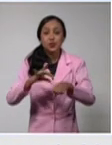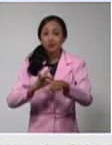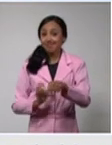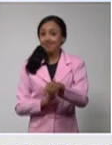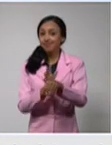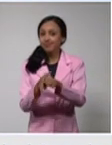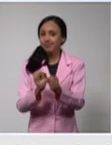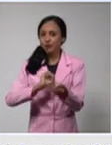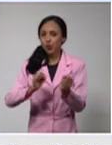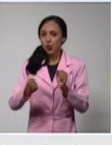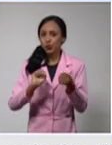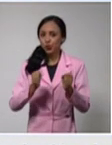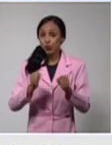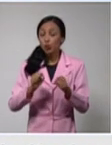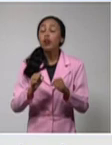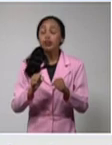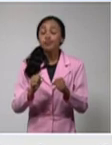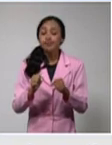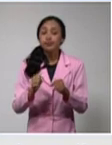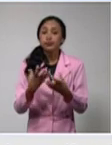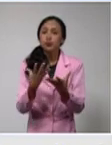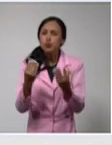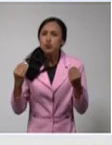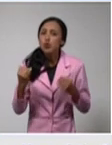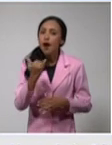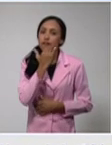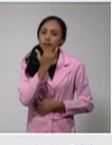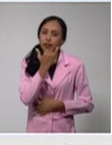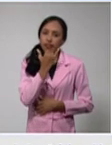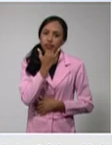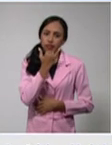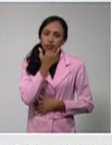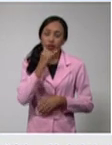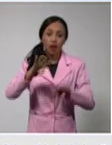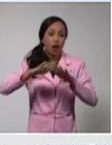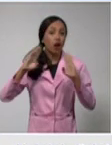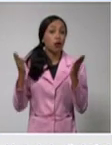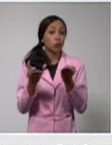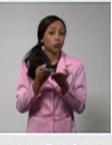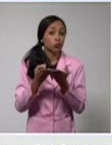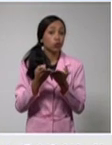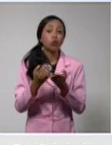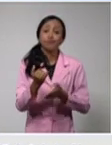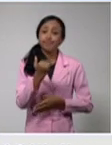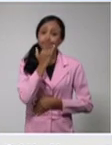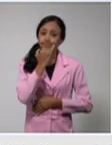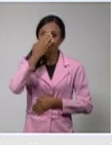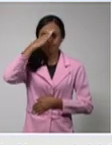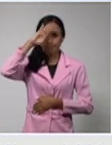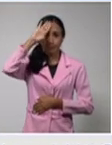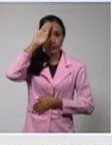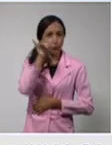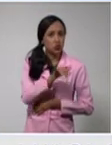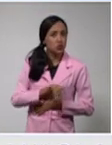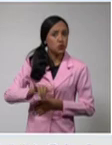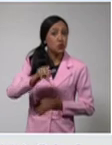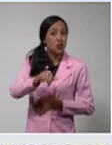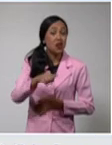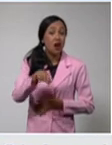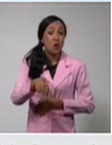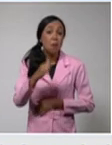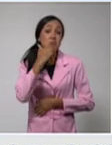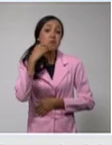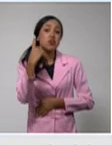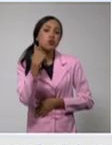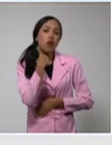de esta pandemia que tanto ha afectado al mundo y a nuestro país en este más de un año de